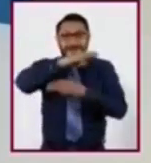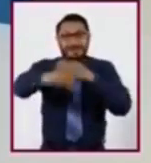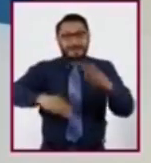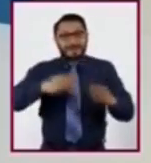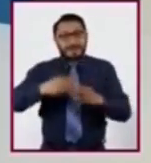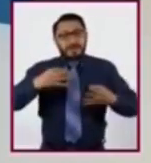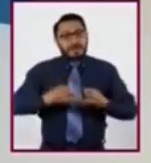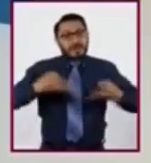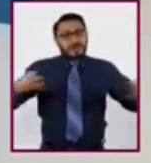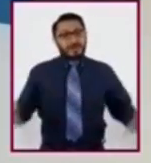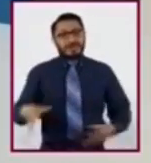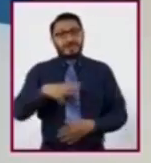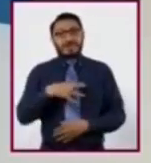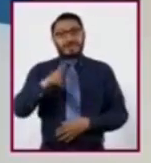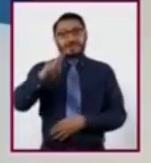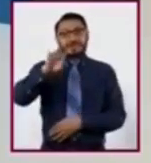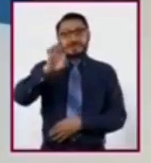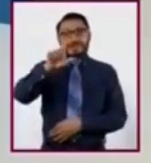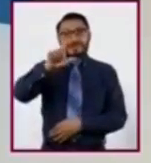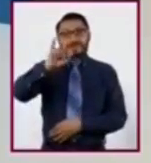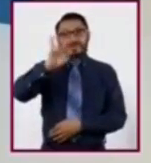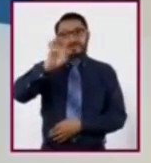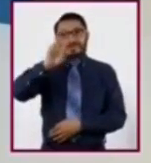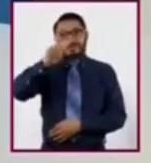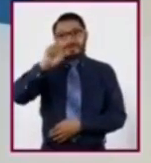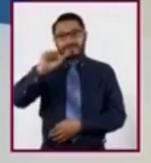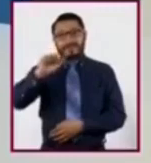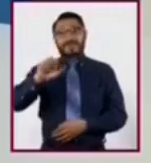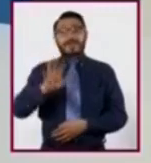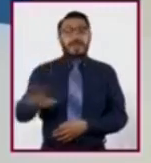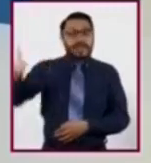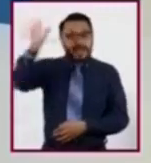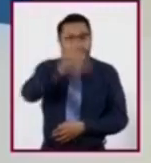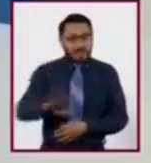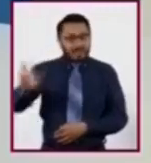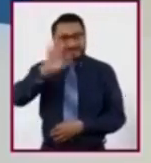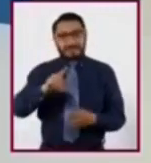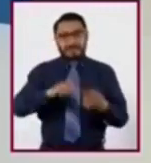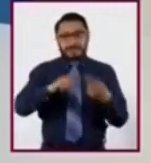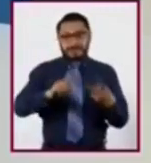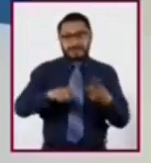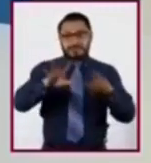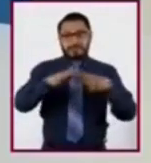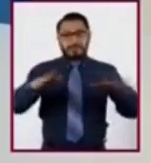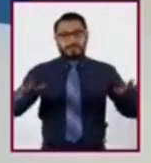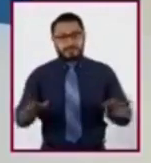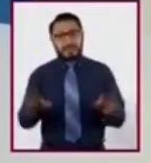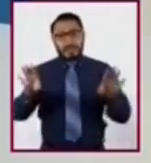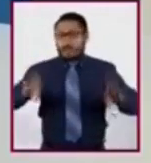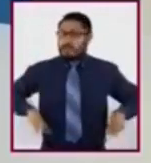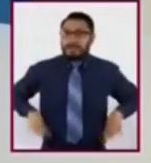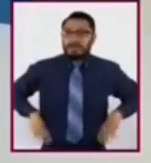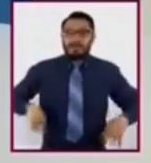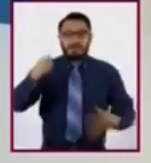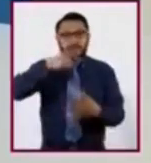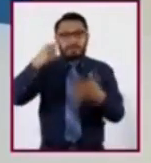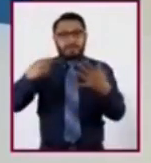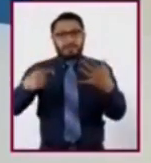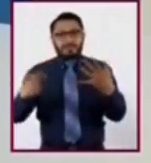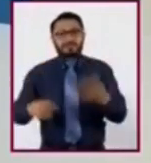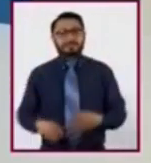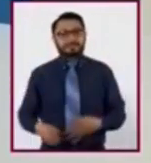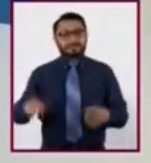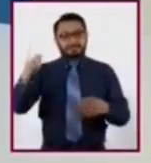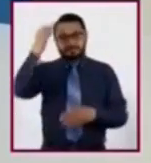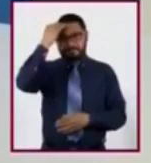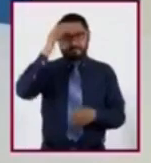existen el relieve continental y el oceánico, sus formas y algunas de sus características. Conocer la forma en que nuestro planeta